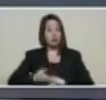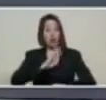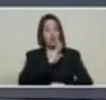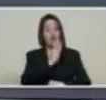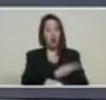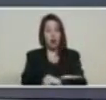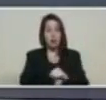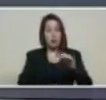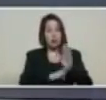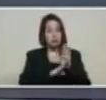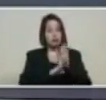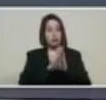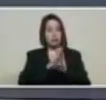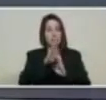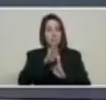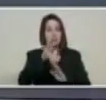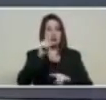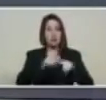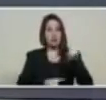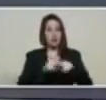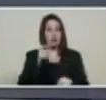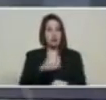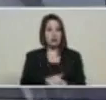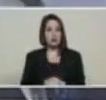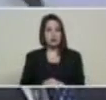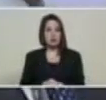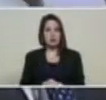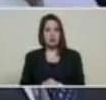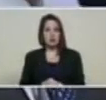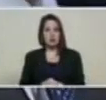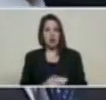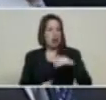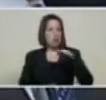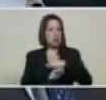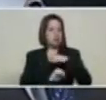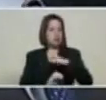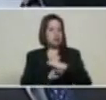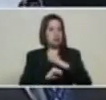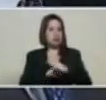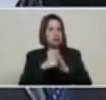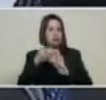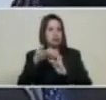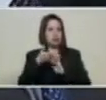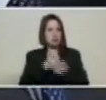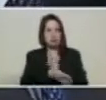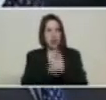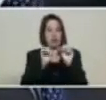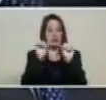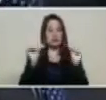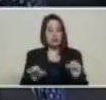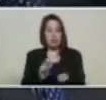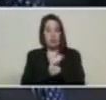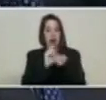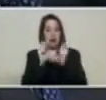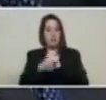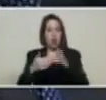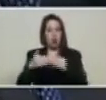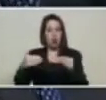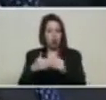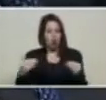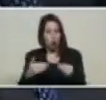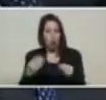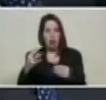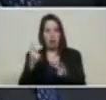que vayan creciendo y que sean soporte del sistema cambiario y de los sistemas